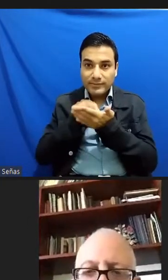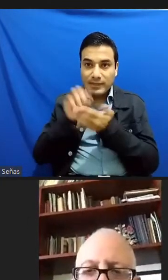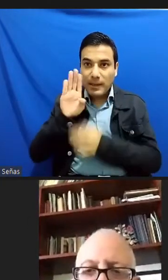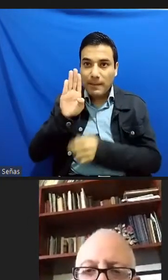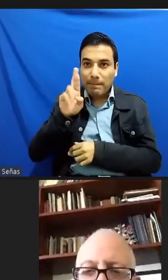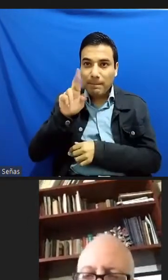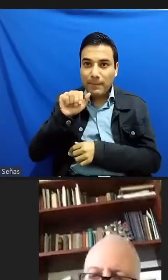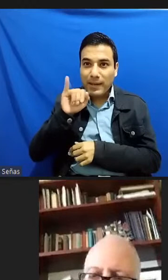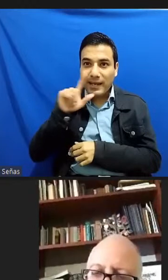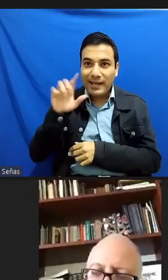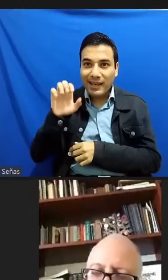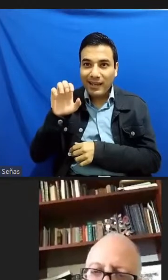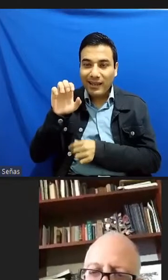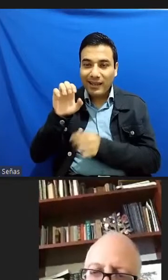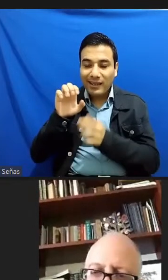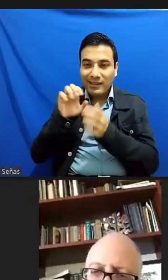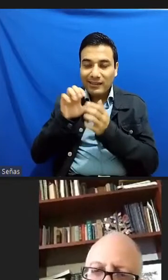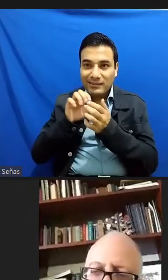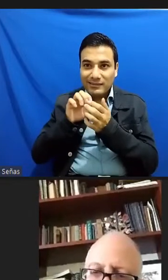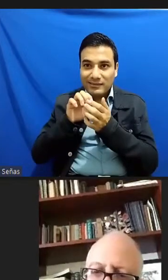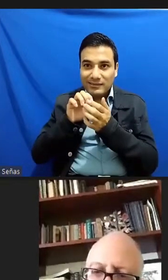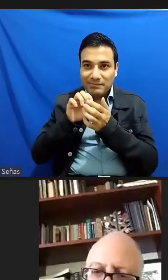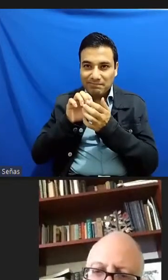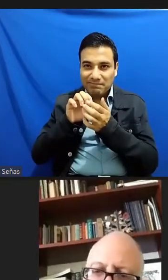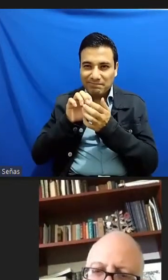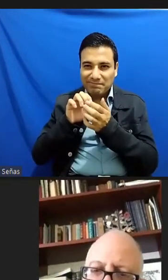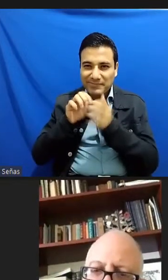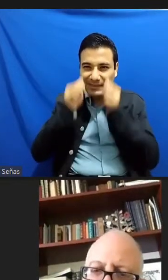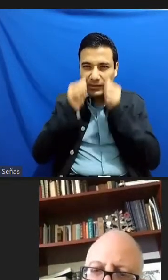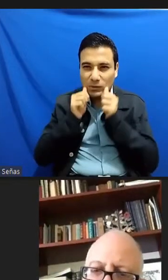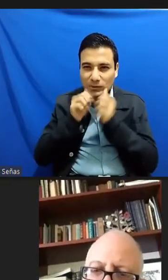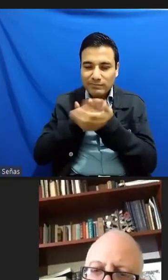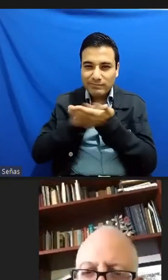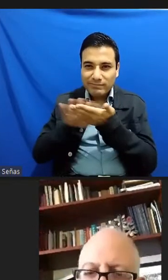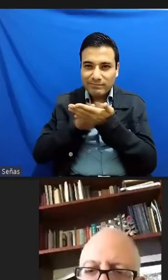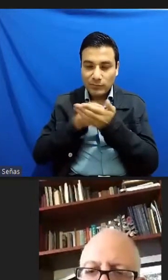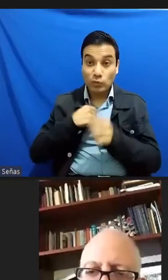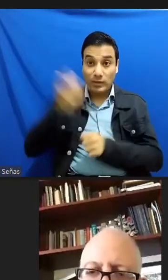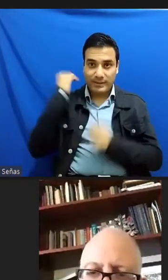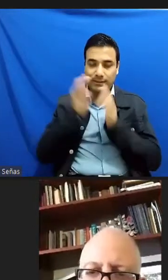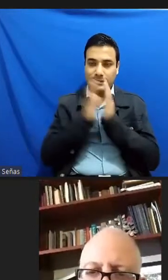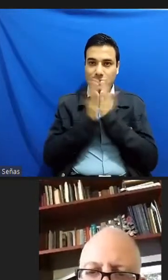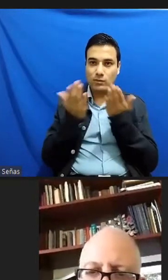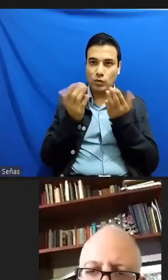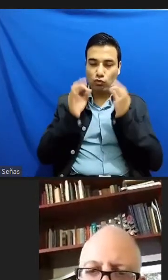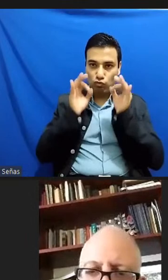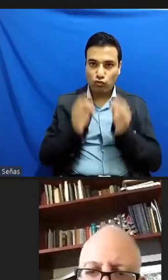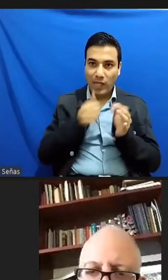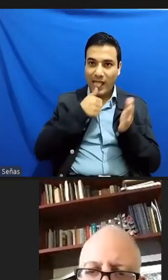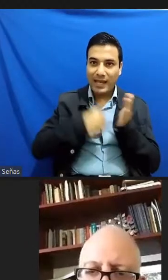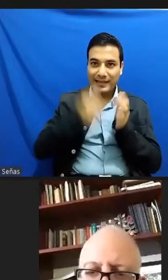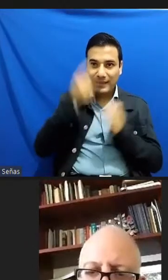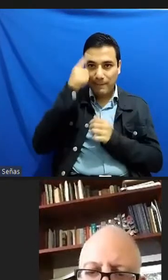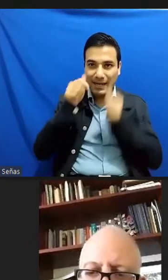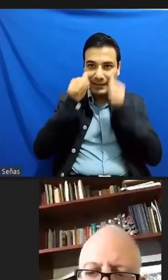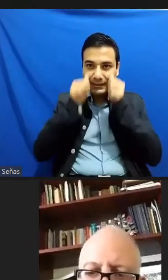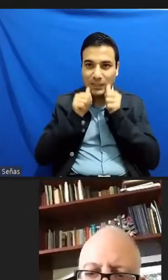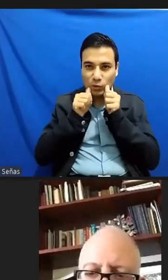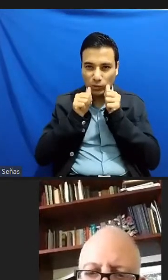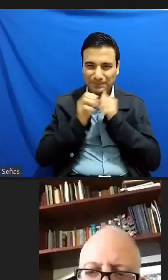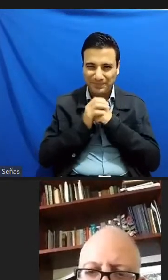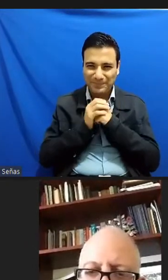un caso que bueno es un libro que yo publiqué que se llama Carta para los ciegos para uso de los que ven